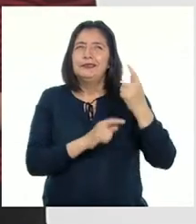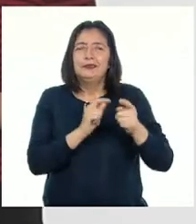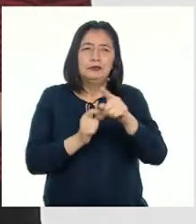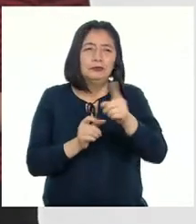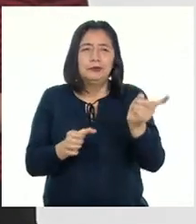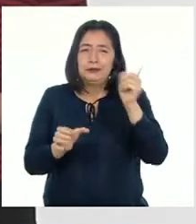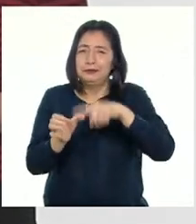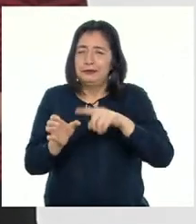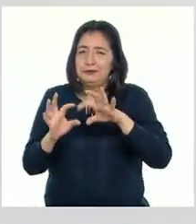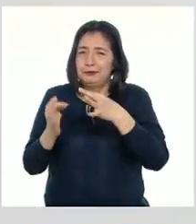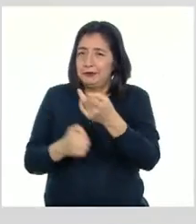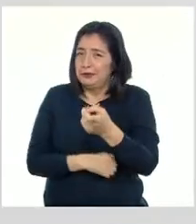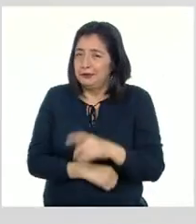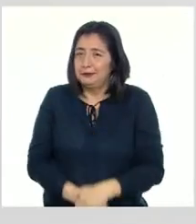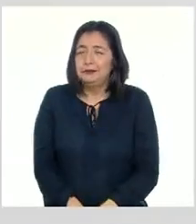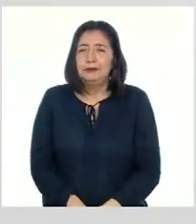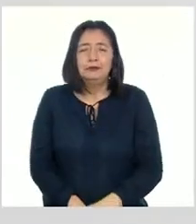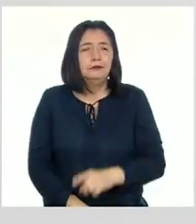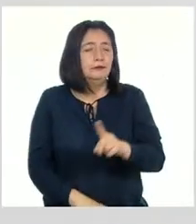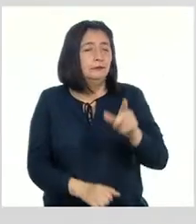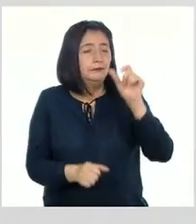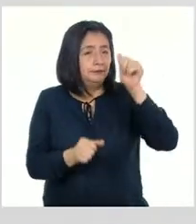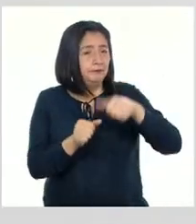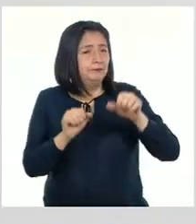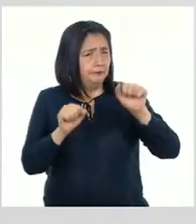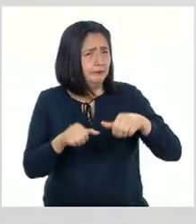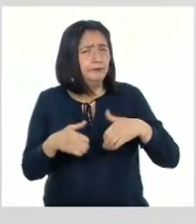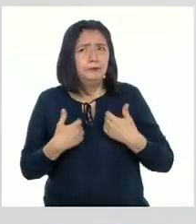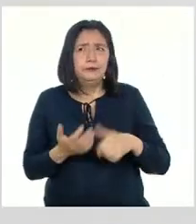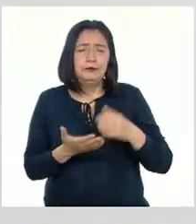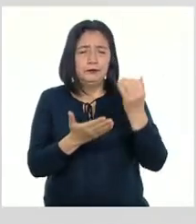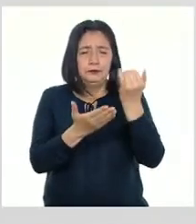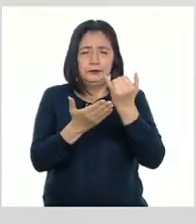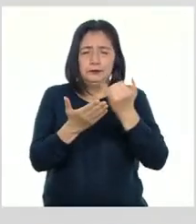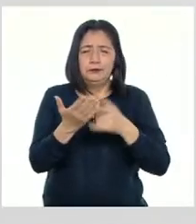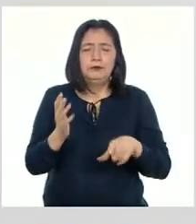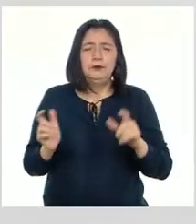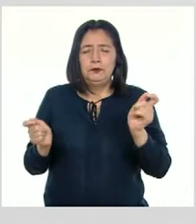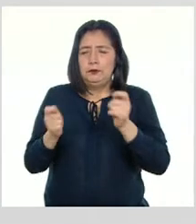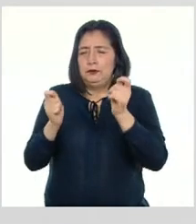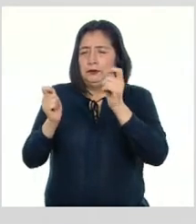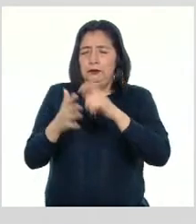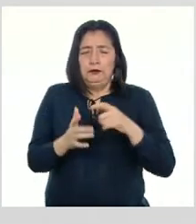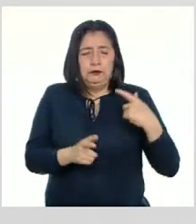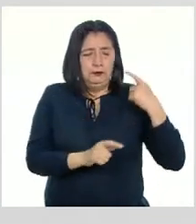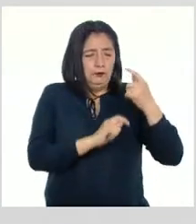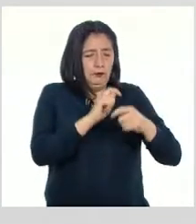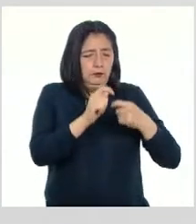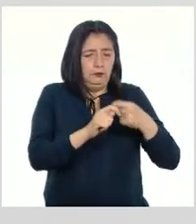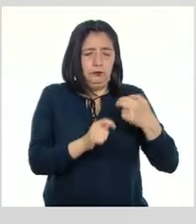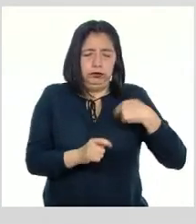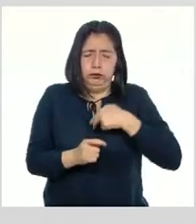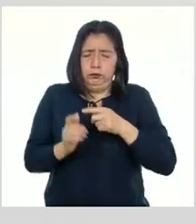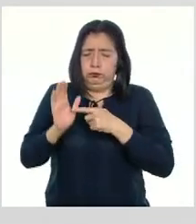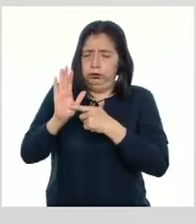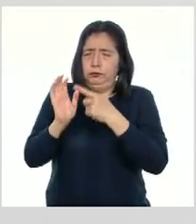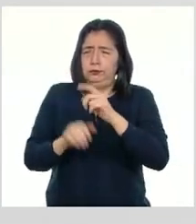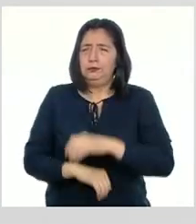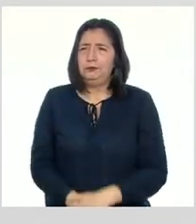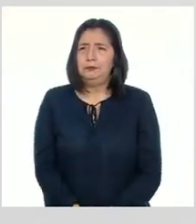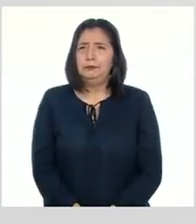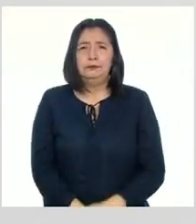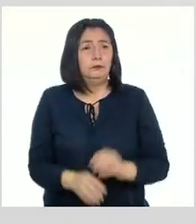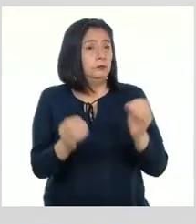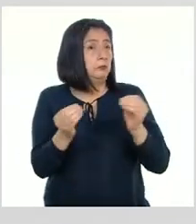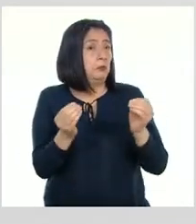participado con su familia? Recuerden que pueden hacer un dibujo sobre las celebraciones tradicionales que hemos presentado hoy